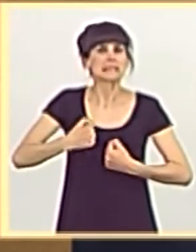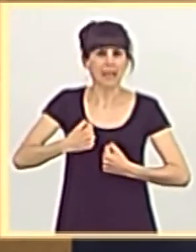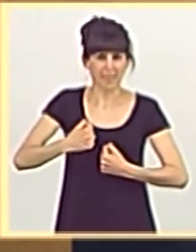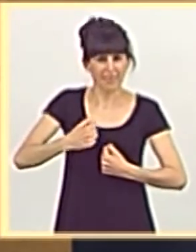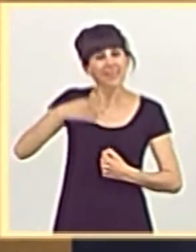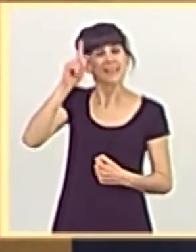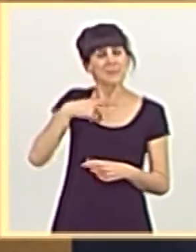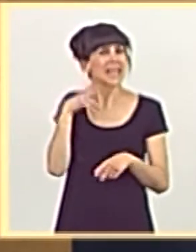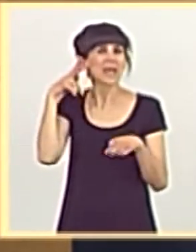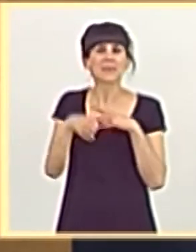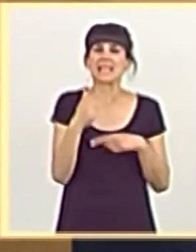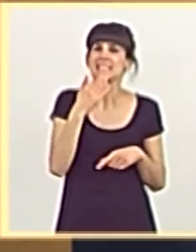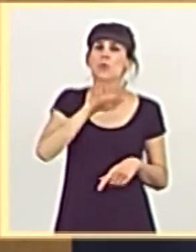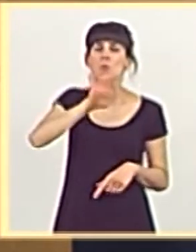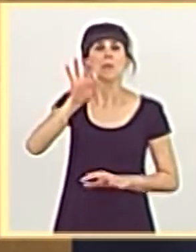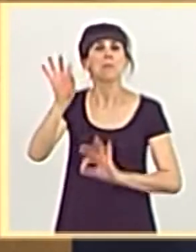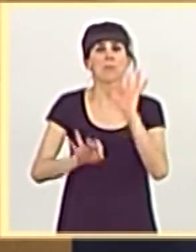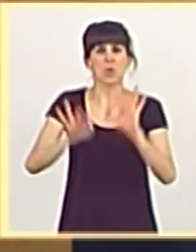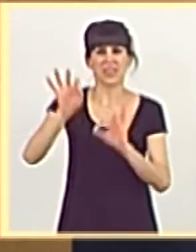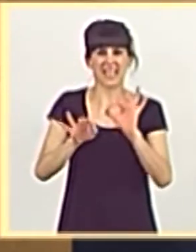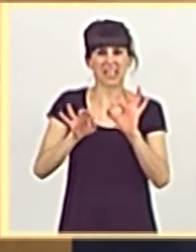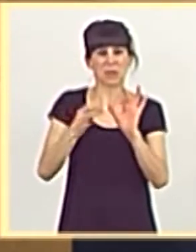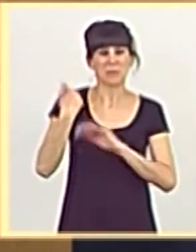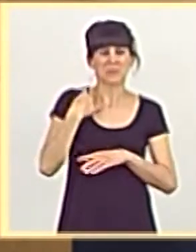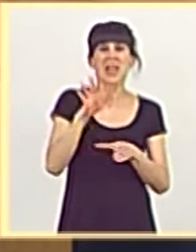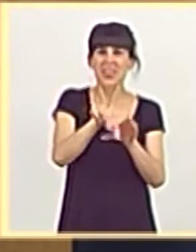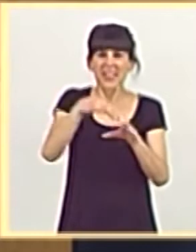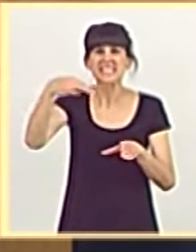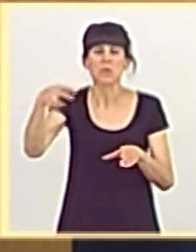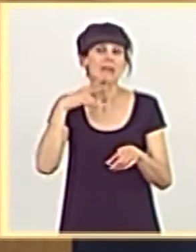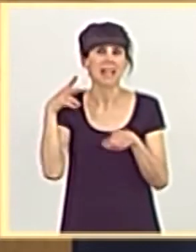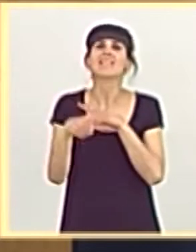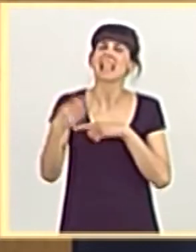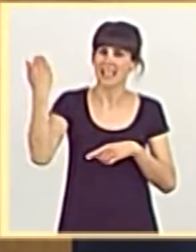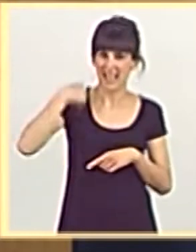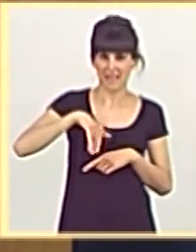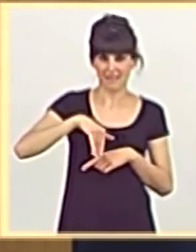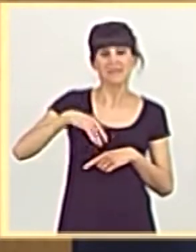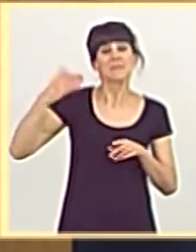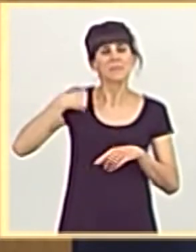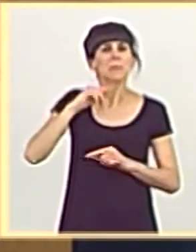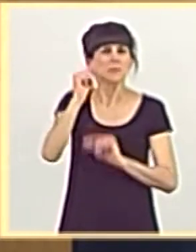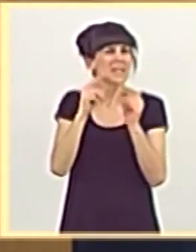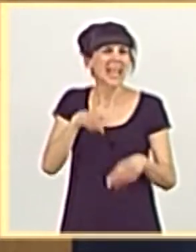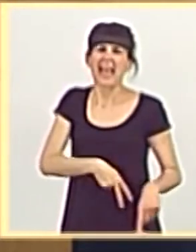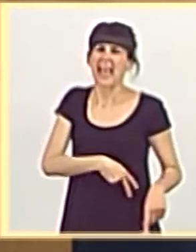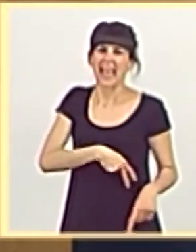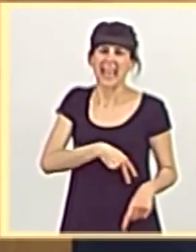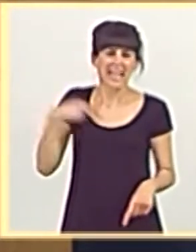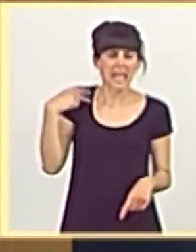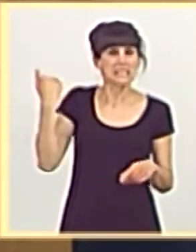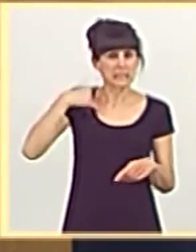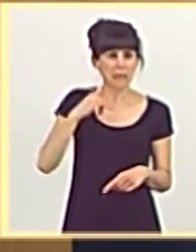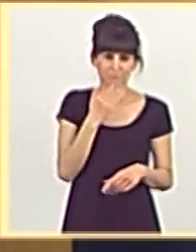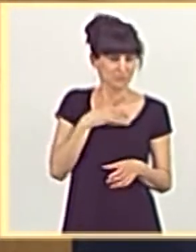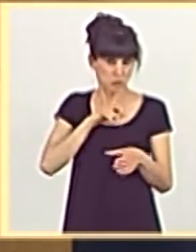Hemos evitado casi un 40% de ejecución de desahucios. Hemos hecho unos presupuestos generales los más solidarios de la historia